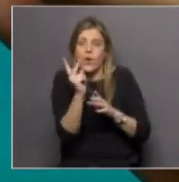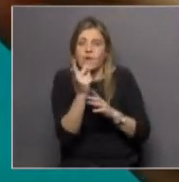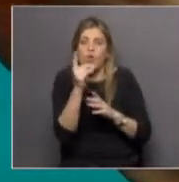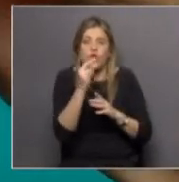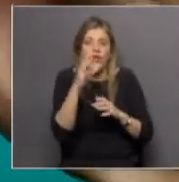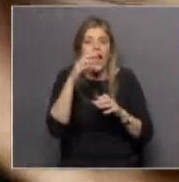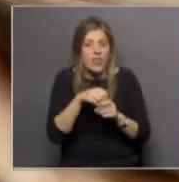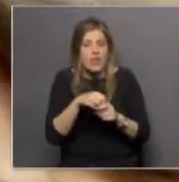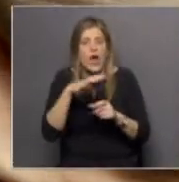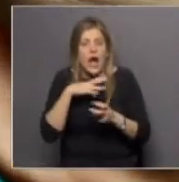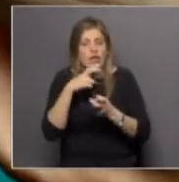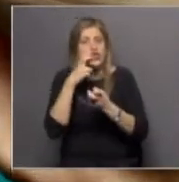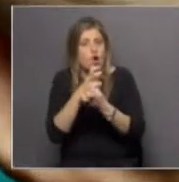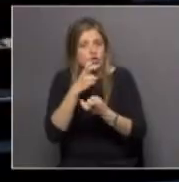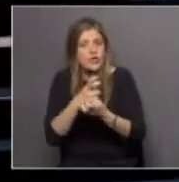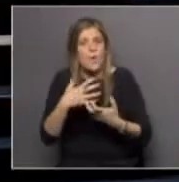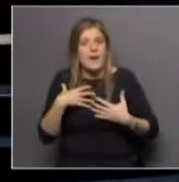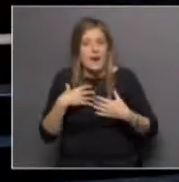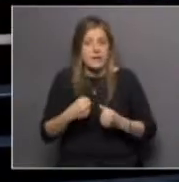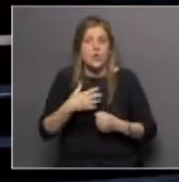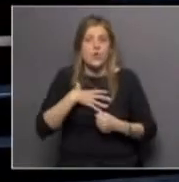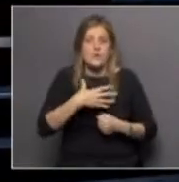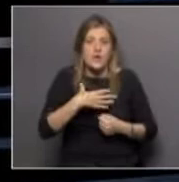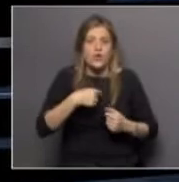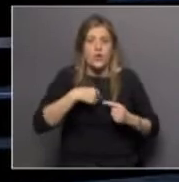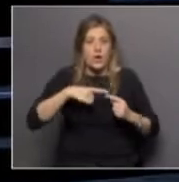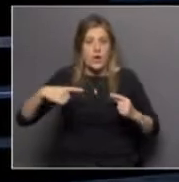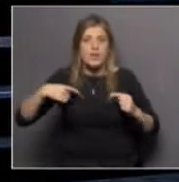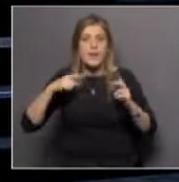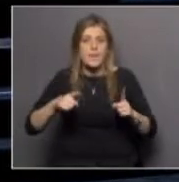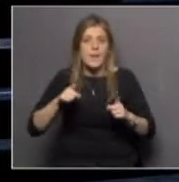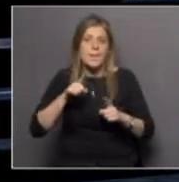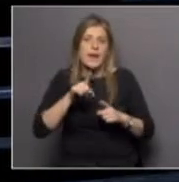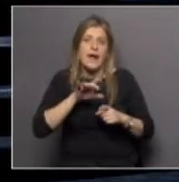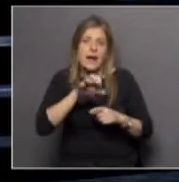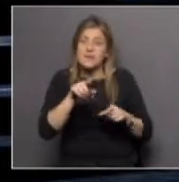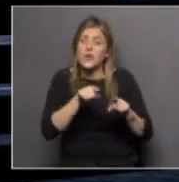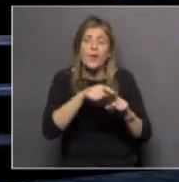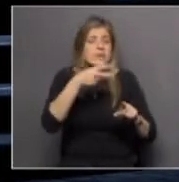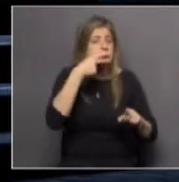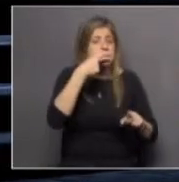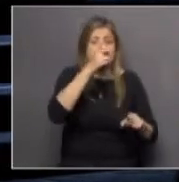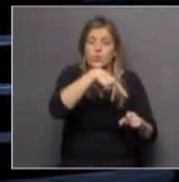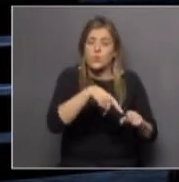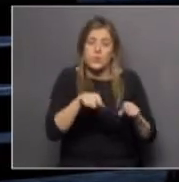sustancias que son tóxicas para la salud cardiovascular respiratoria o el cáncer al igual que en el tabaco convencional